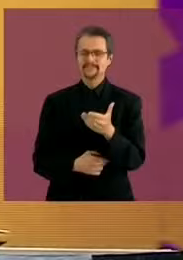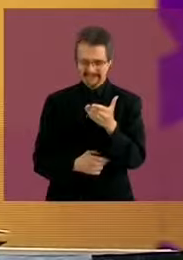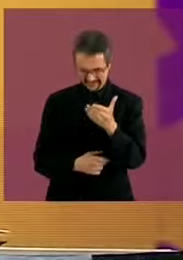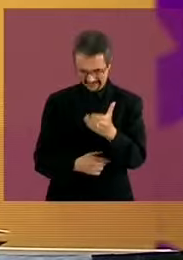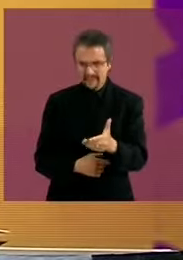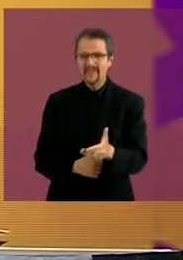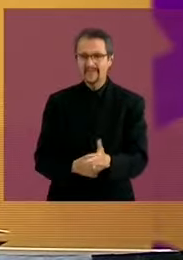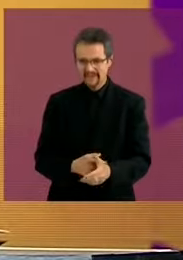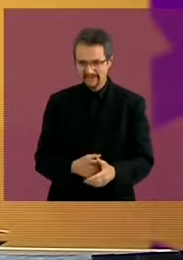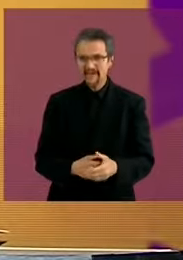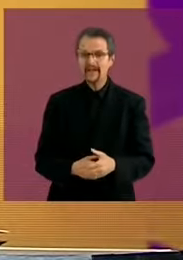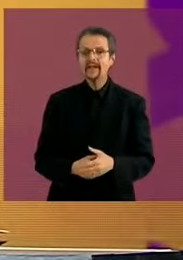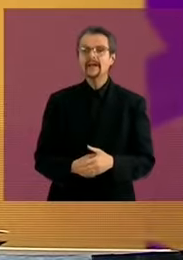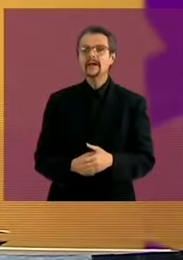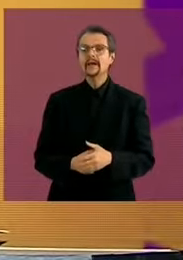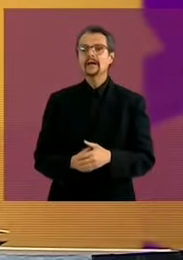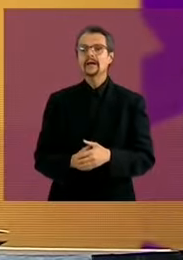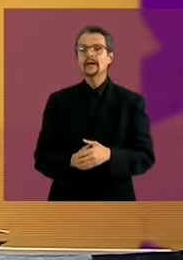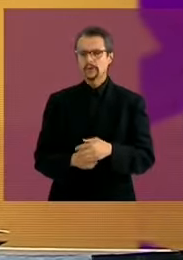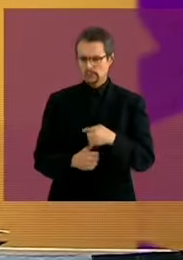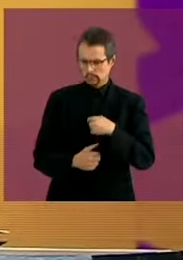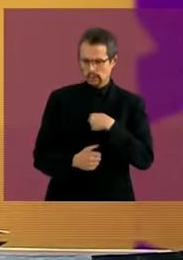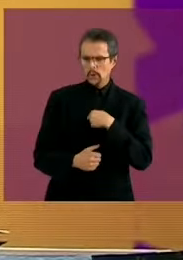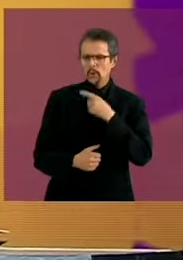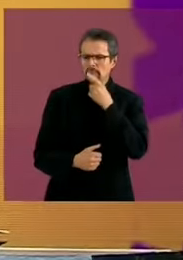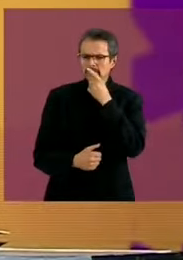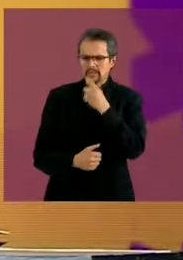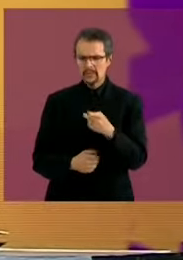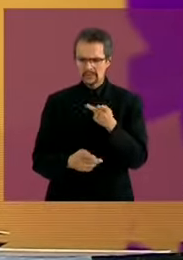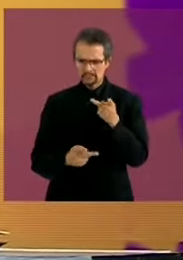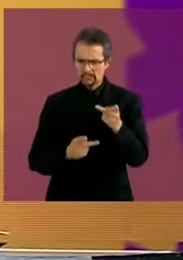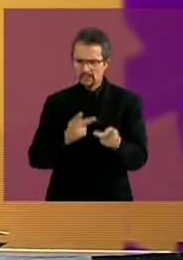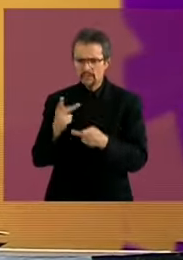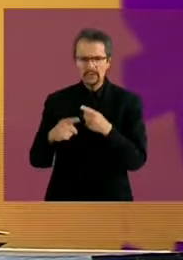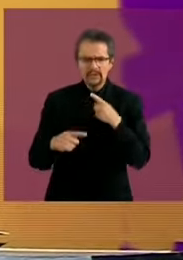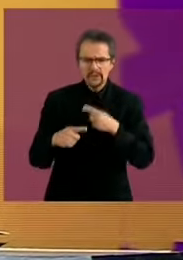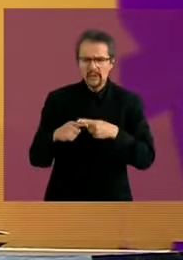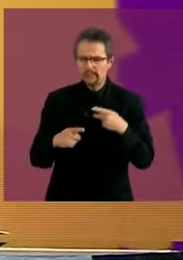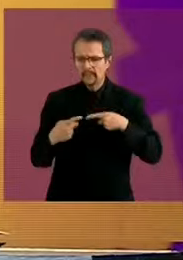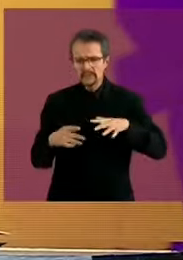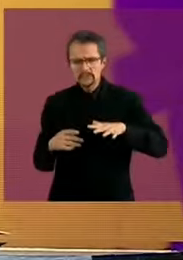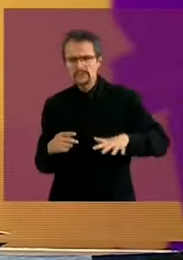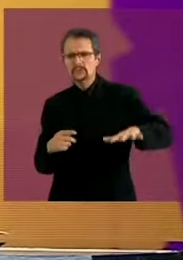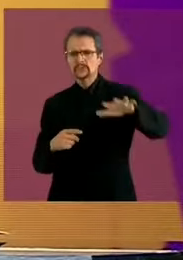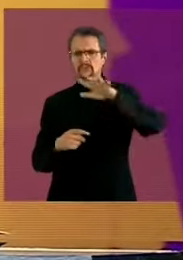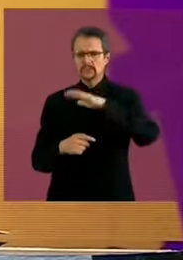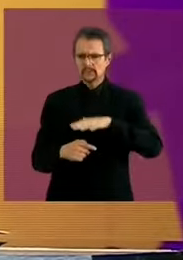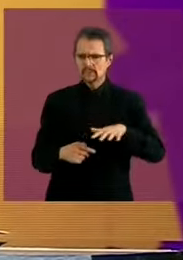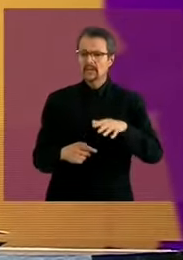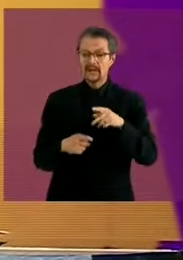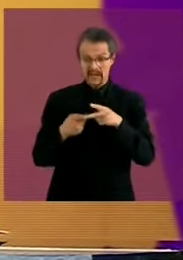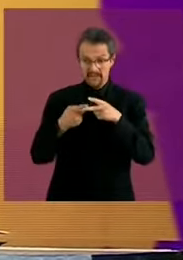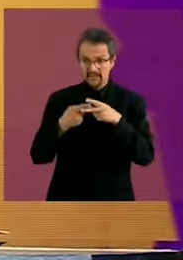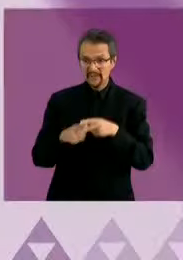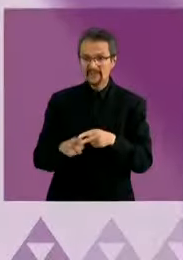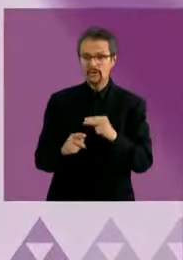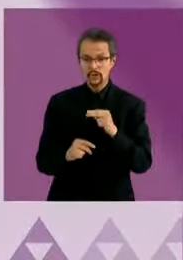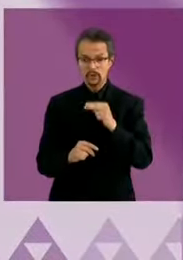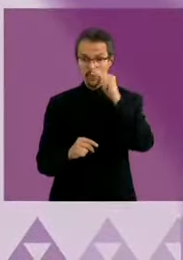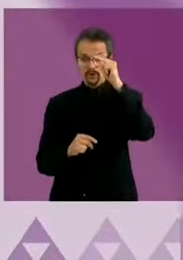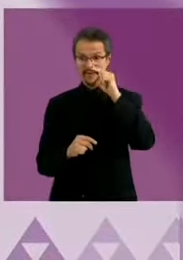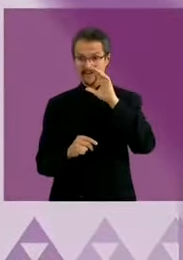Estas, como le decía, son preguntas hechas por la ciudadanía. Empezamos con la zona norte, candidata.